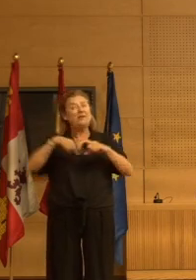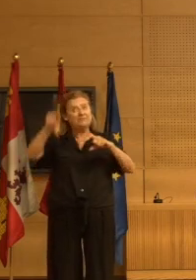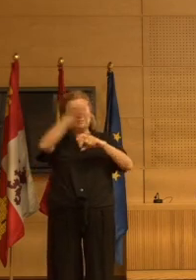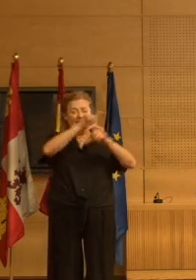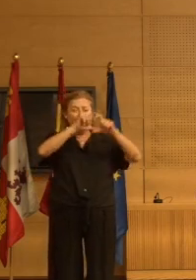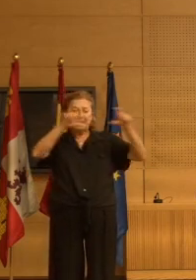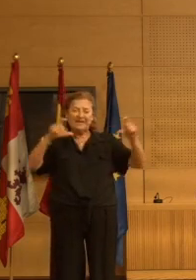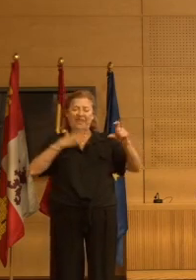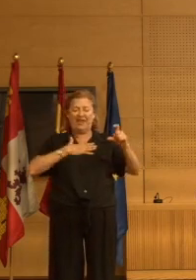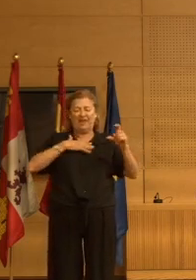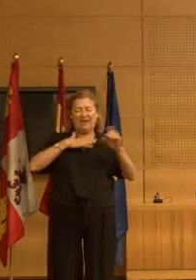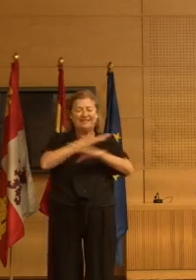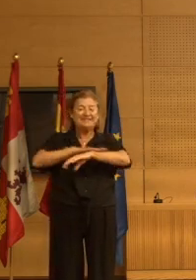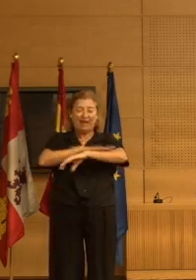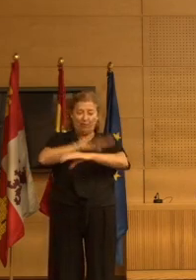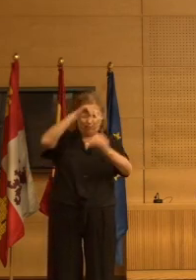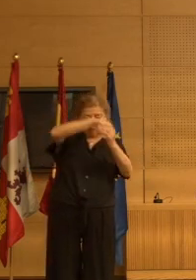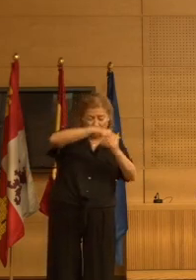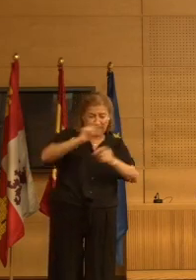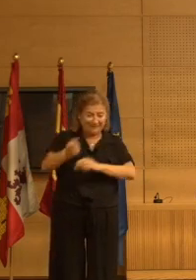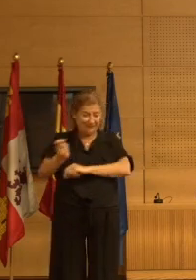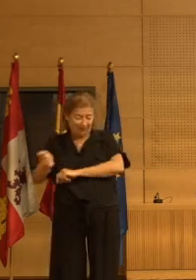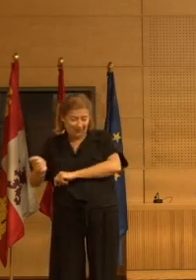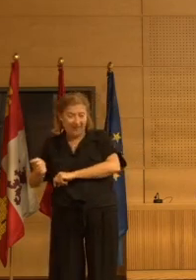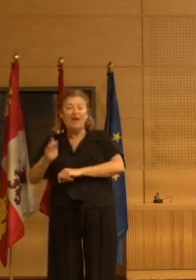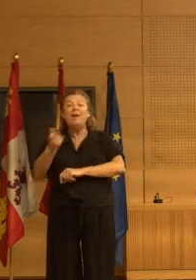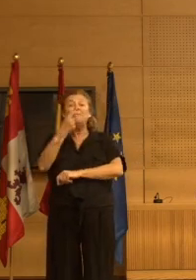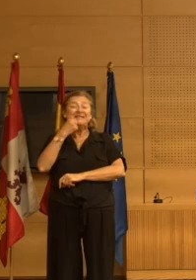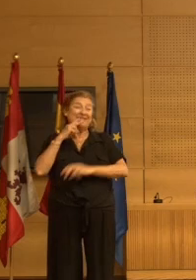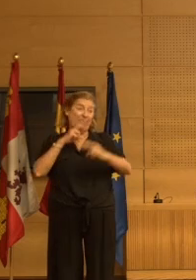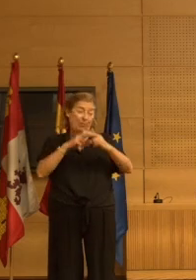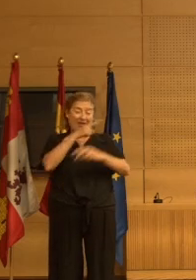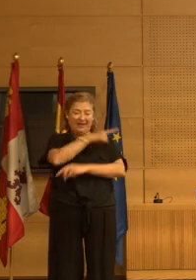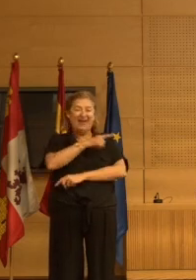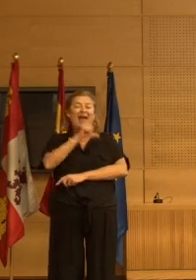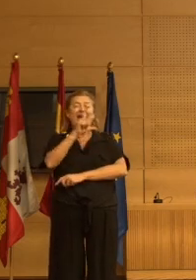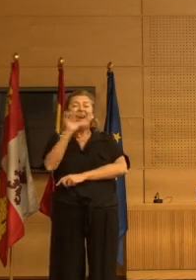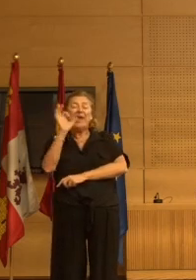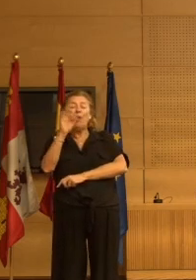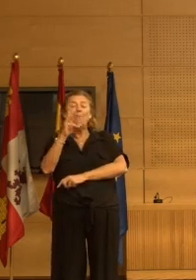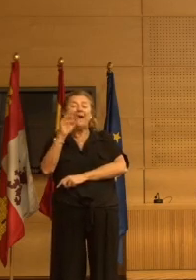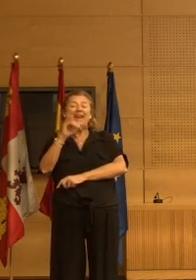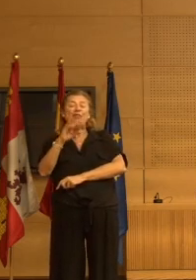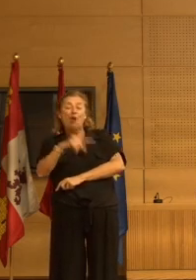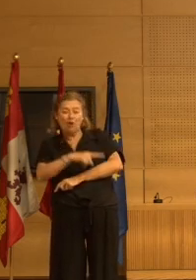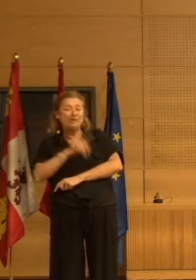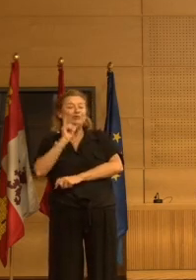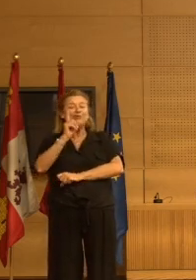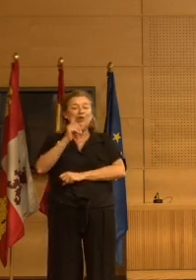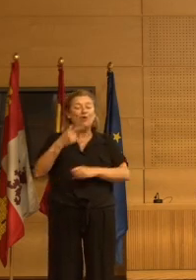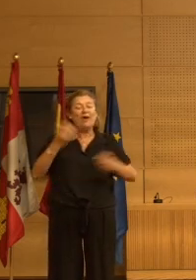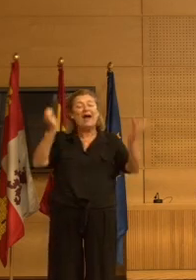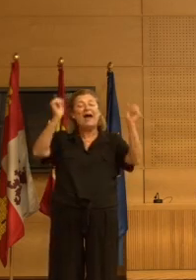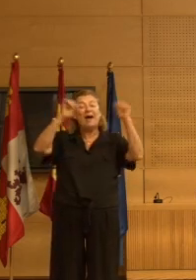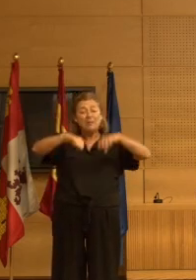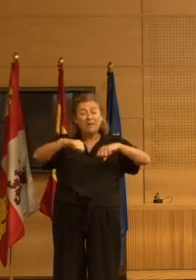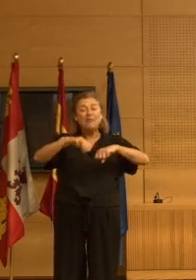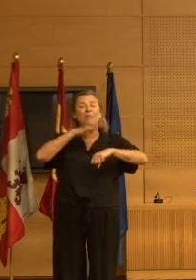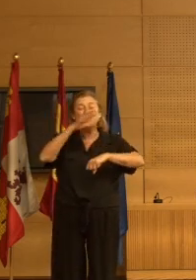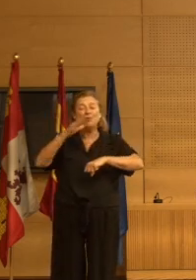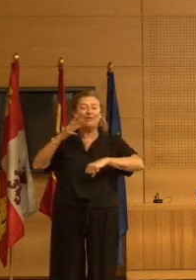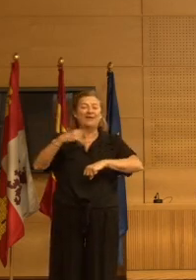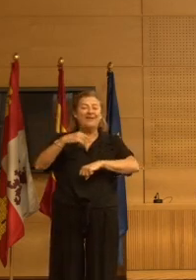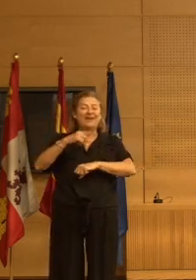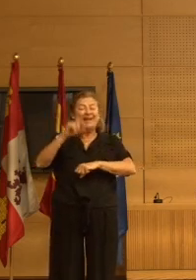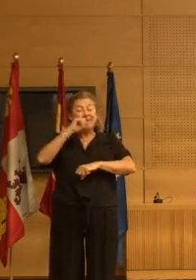mayoría de ellos toman risperidona o caloperidol. Y lo que hacen es simplemente, este ensayo está aprobado por las autoridades sanitarias del Reino